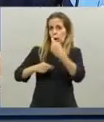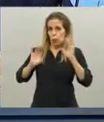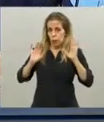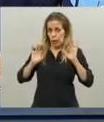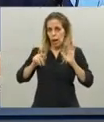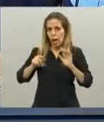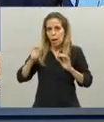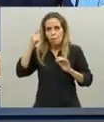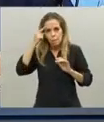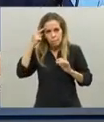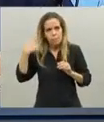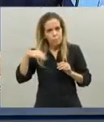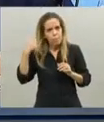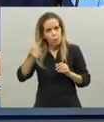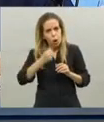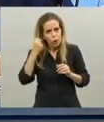vidas